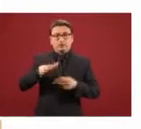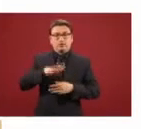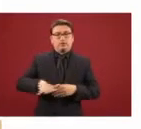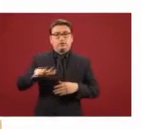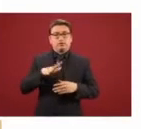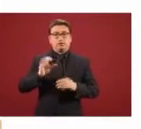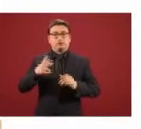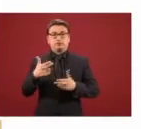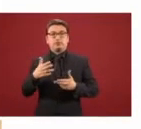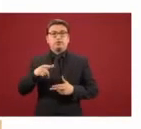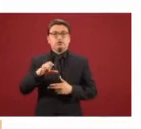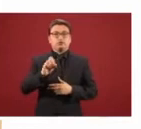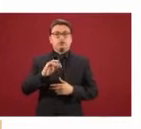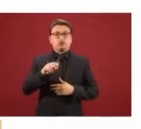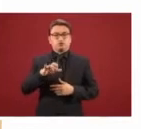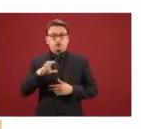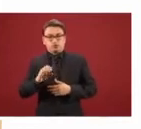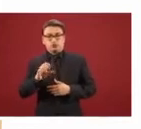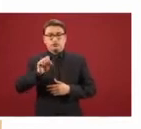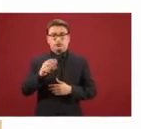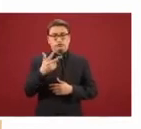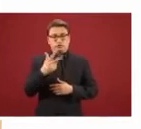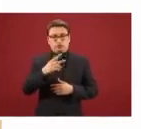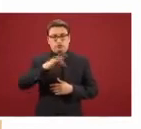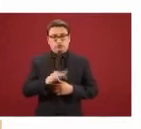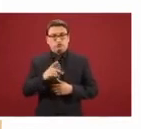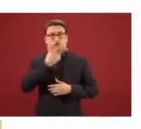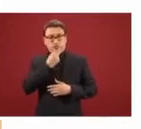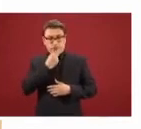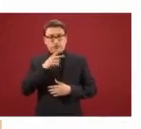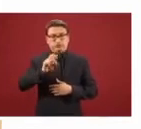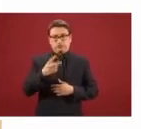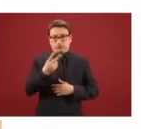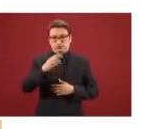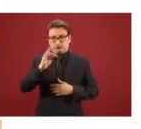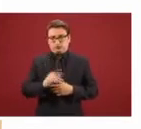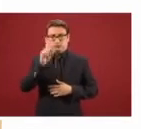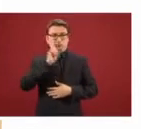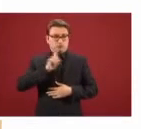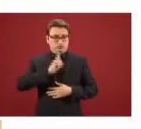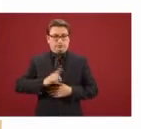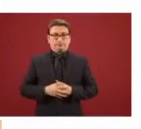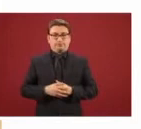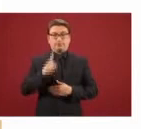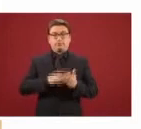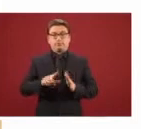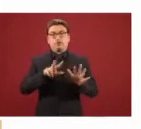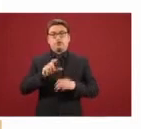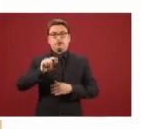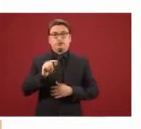Chiapas, de los cuales 68 por ciento son hombres y 32 por ciento son mujeres. Mil